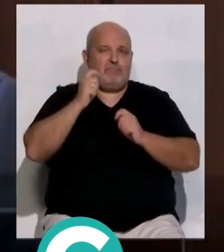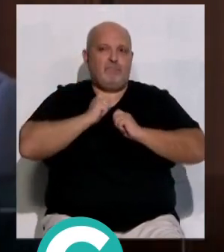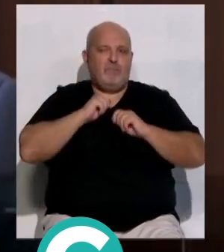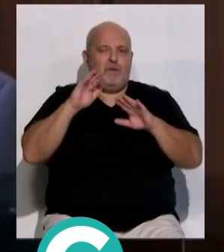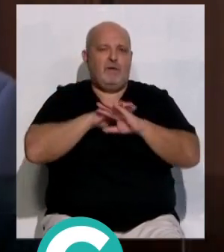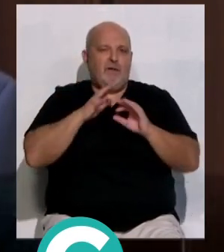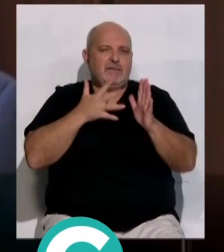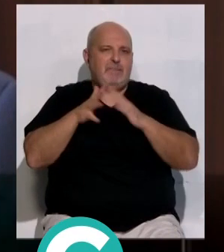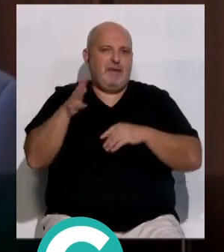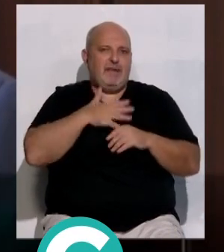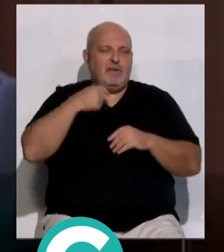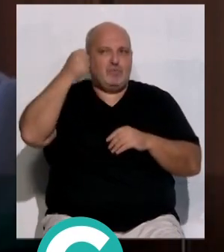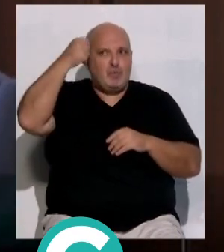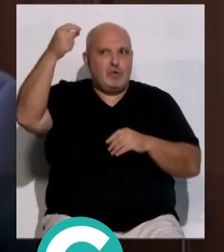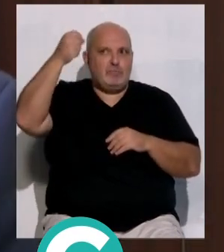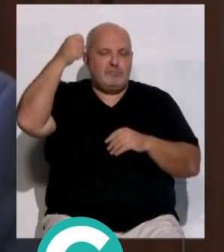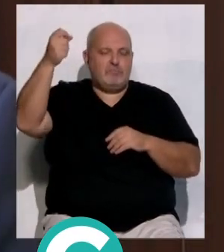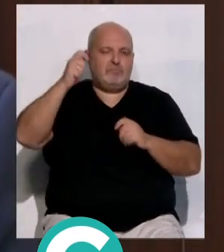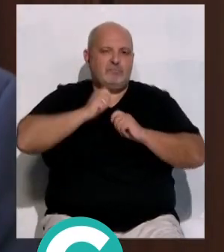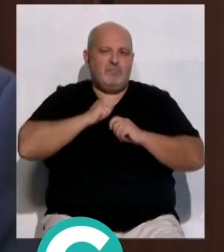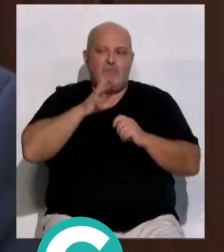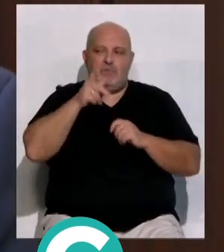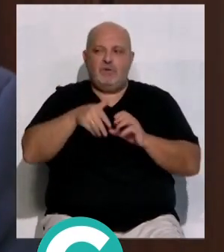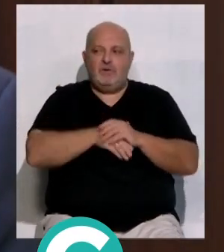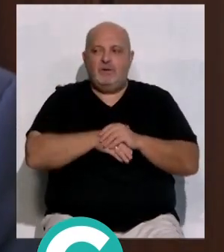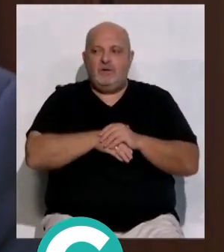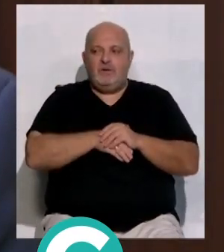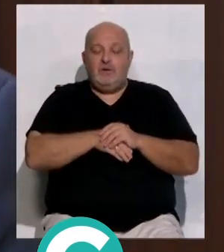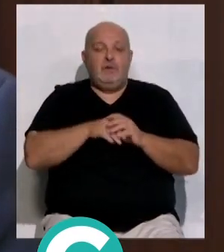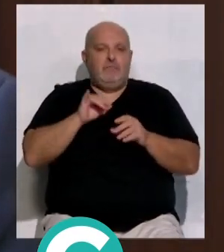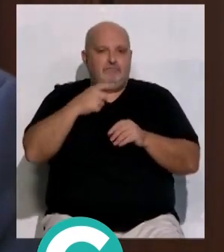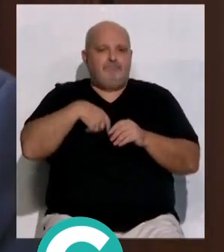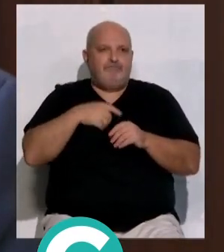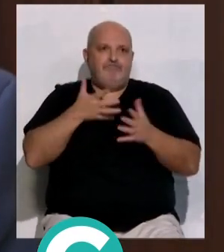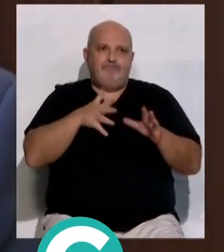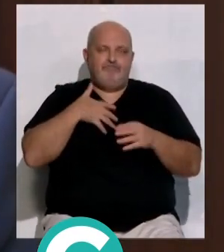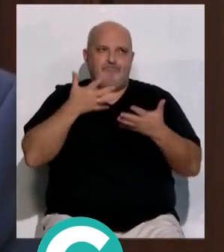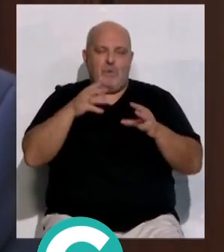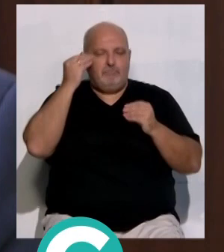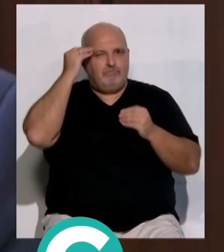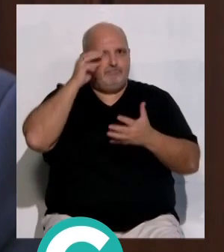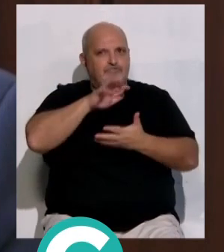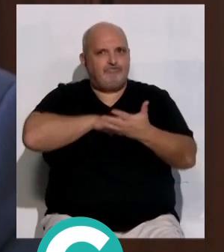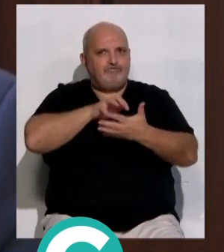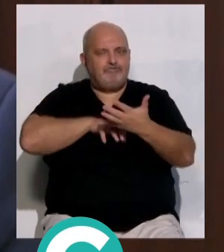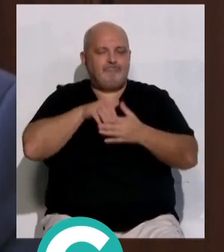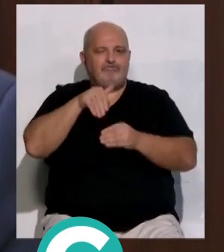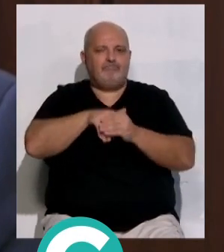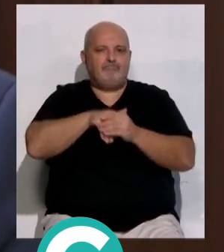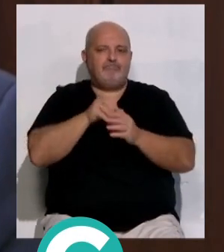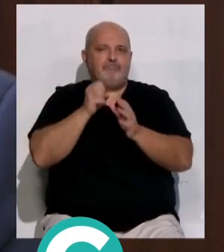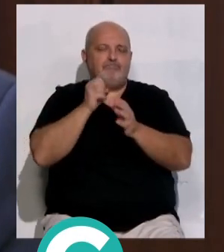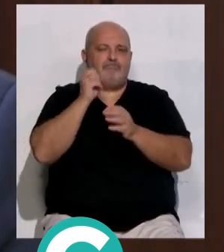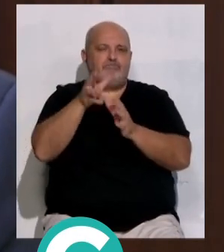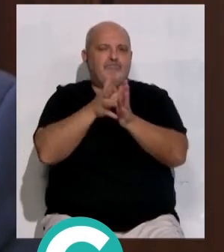noches se hagan eternas y que el sueño puede estar de mucho en llegar Si voy teniendo una idea de lo que quiero voy haciendo una composición de lugar